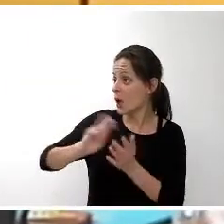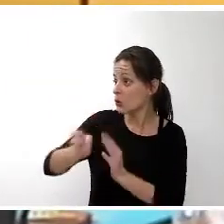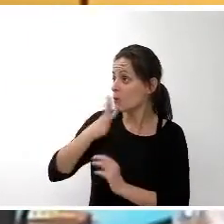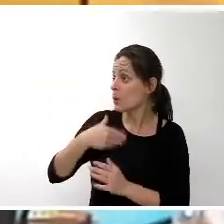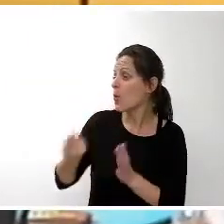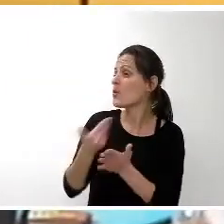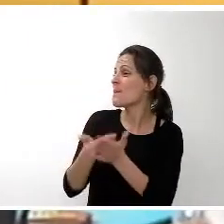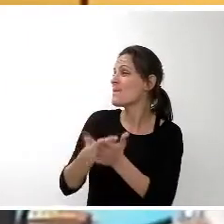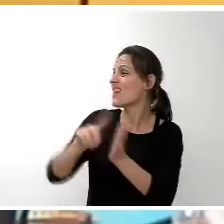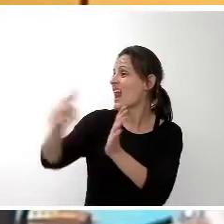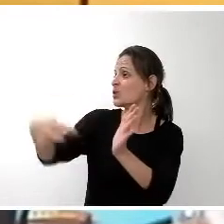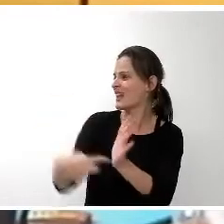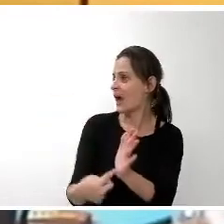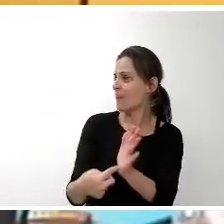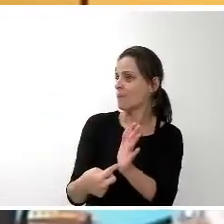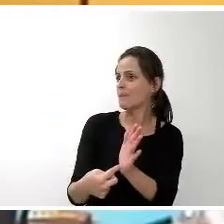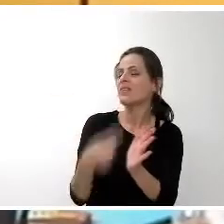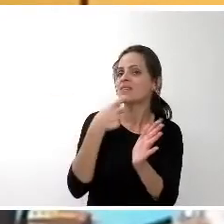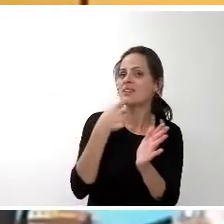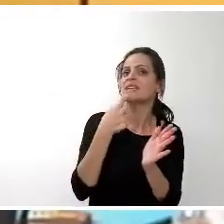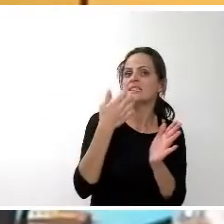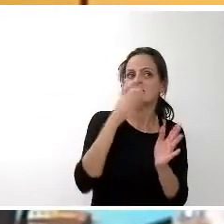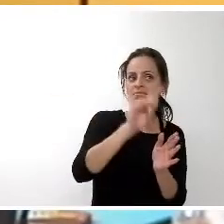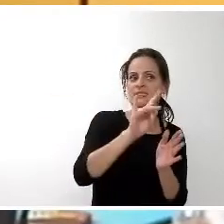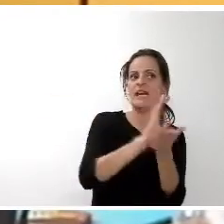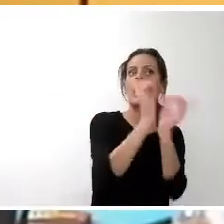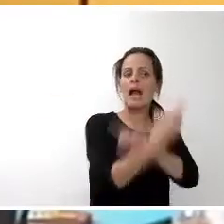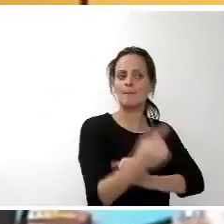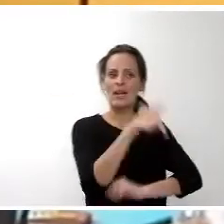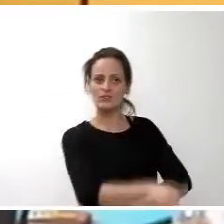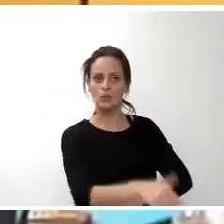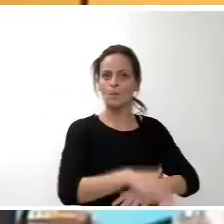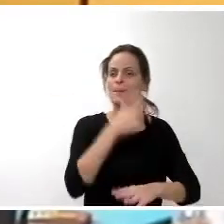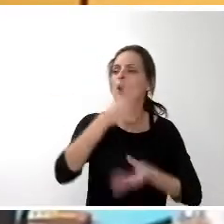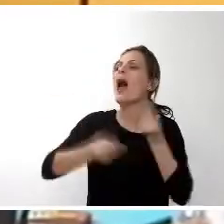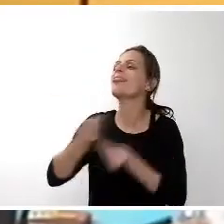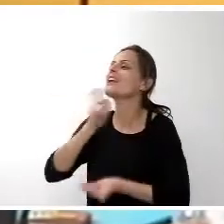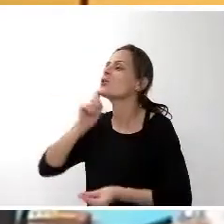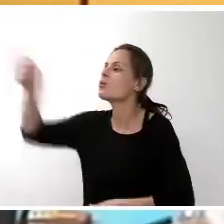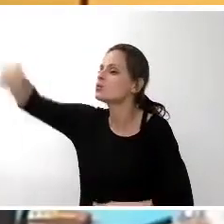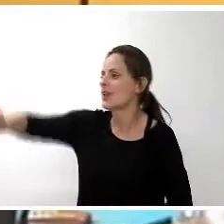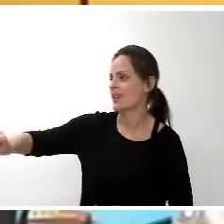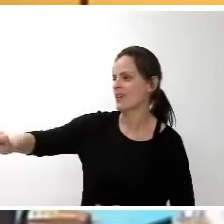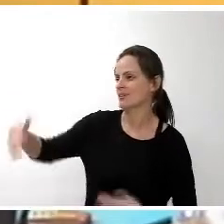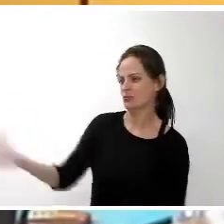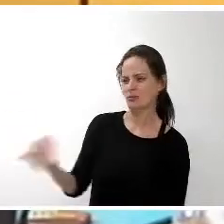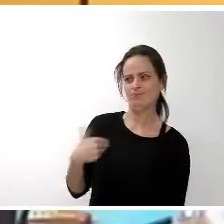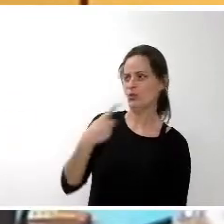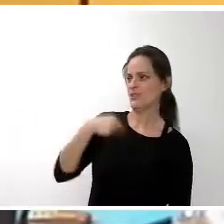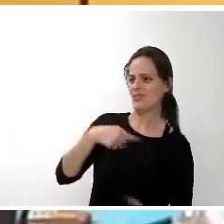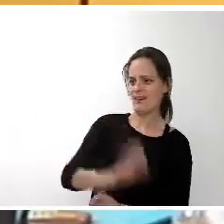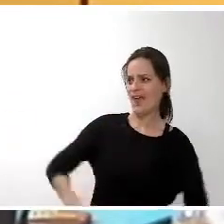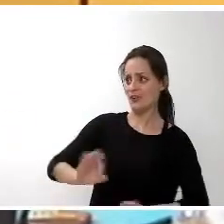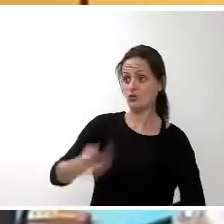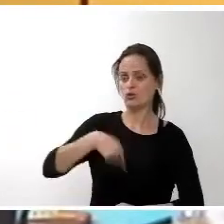muchas cosas que hay que hacer, pero no dice cómo ni cómo distribuye los recursos económicos con los que cuenta el Cabildo, tengo que acudir a ese discurso